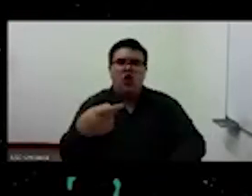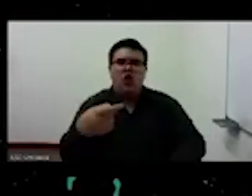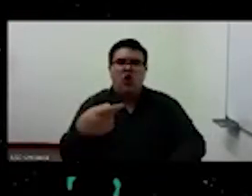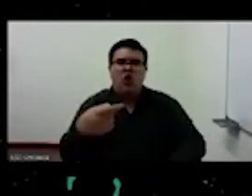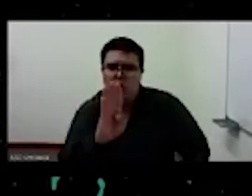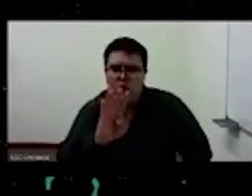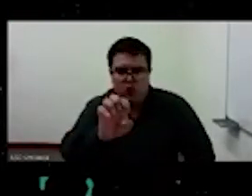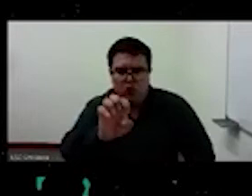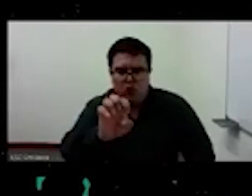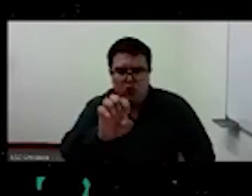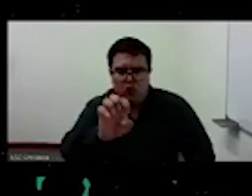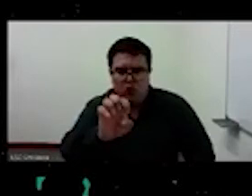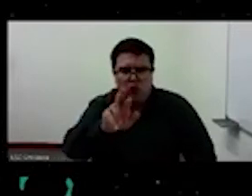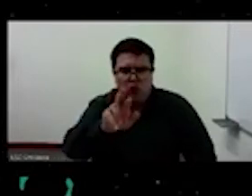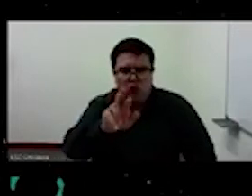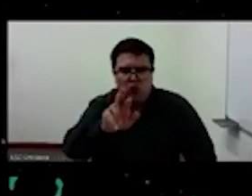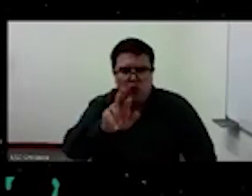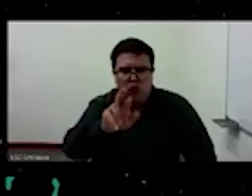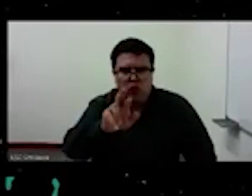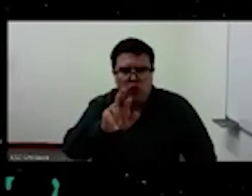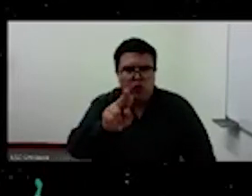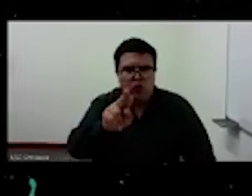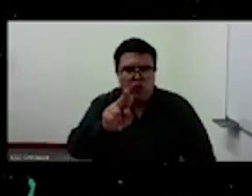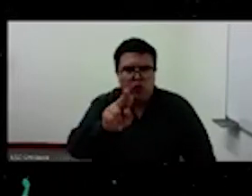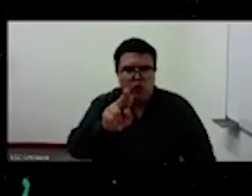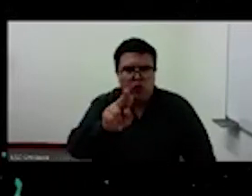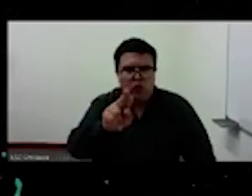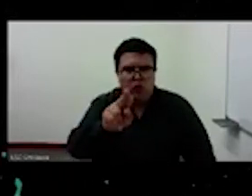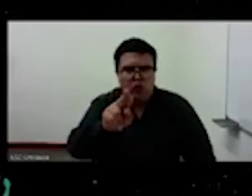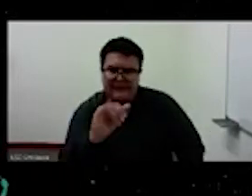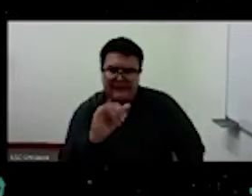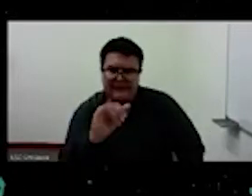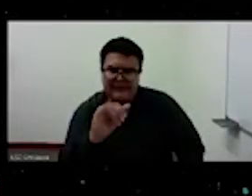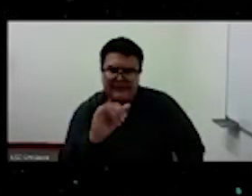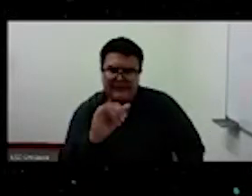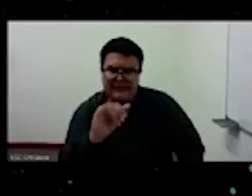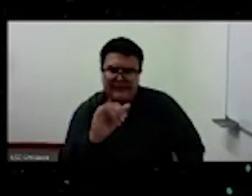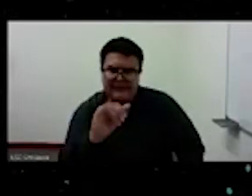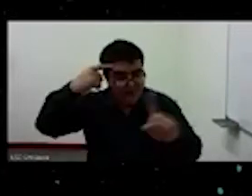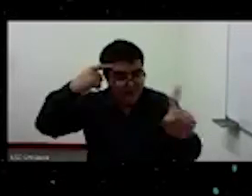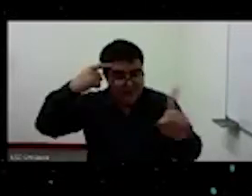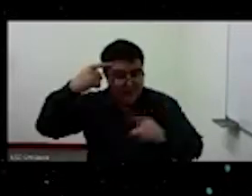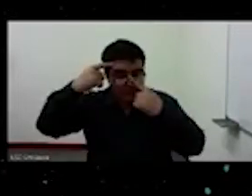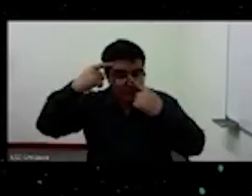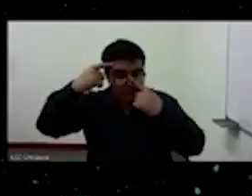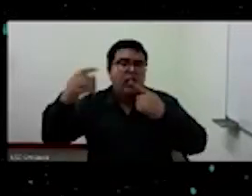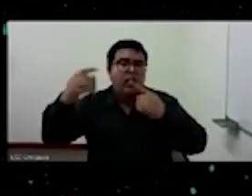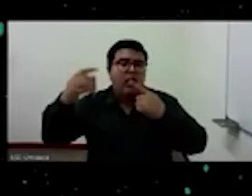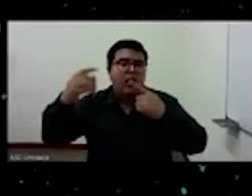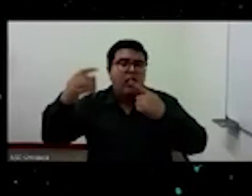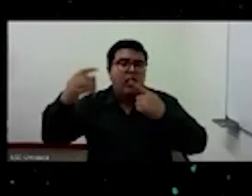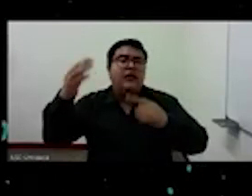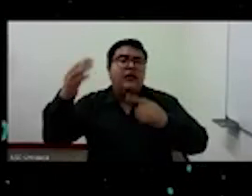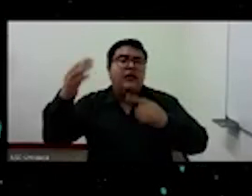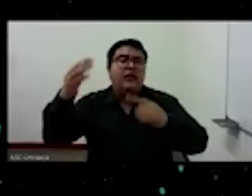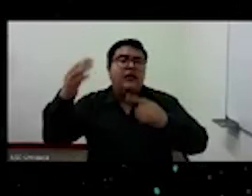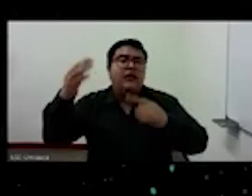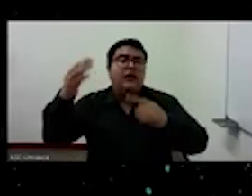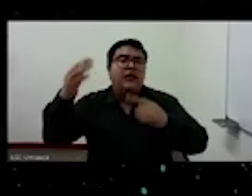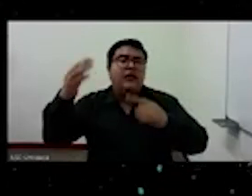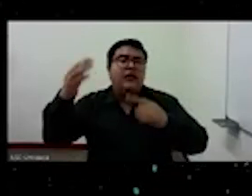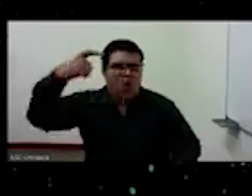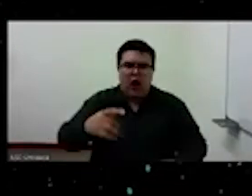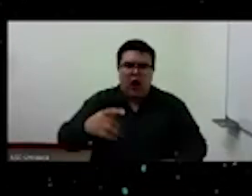gobernancia no es como el gobierno el gobierno es la actuación de una voluntad